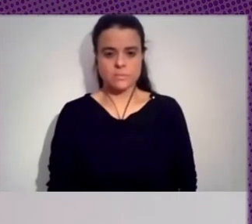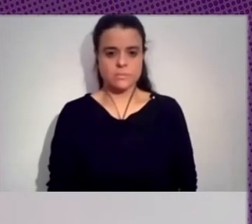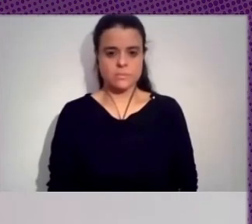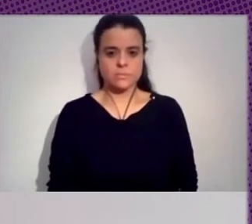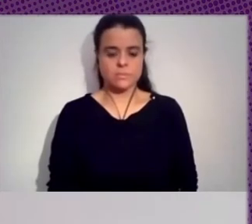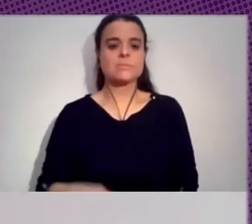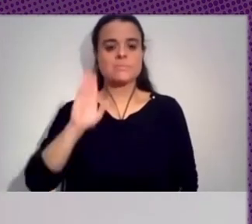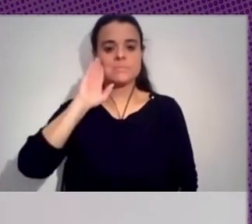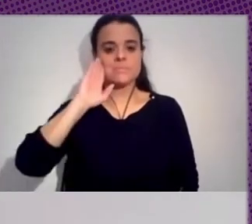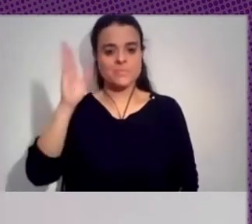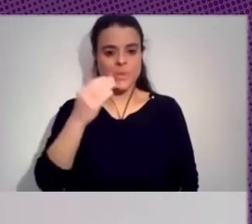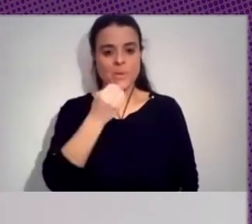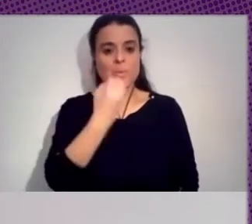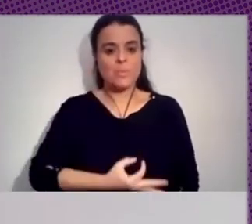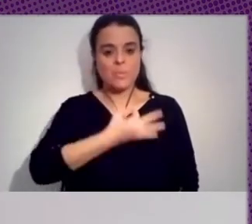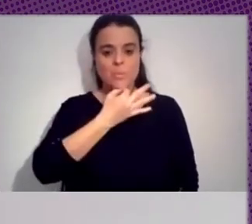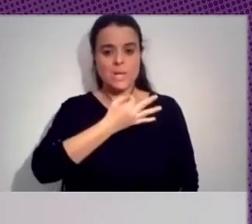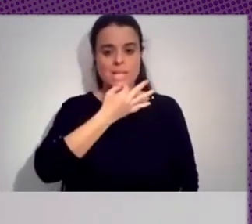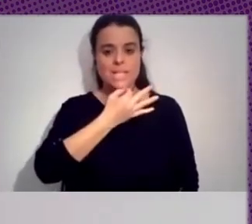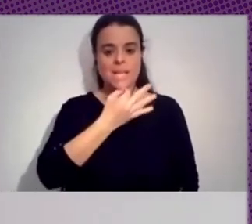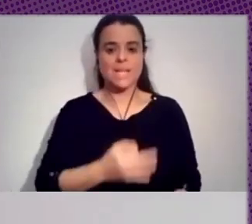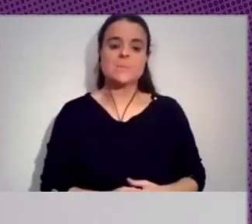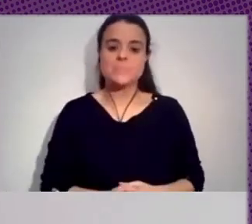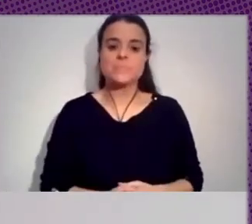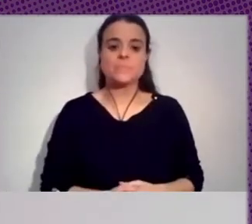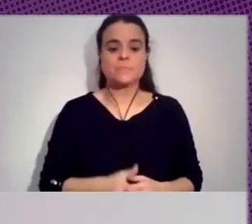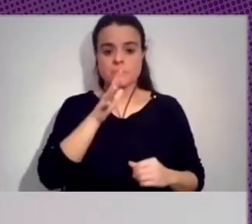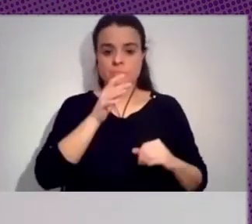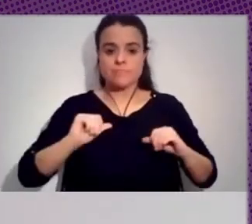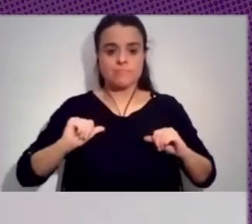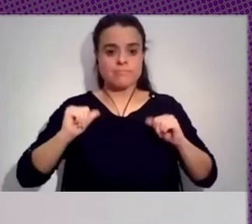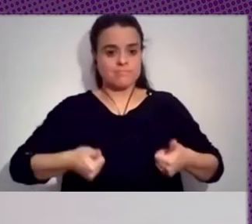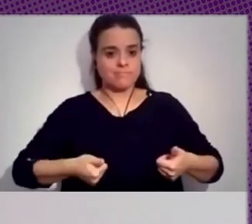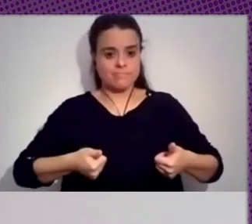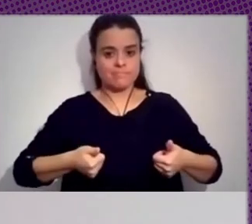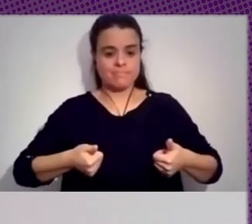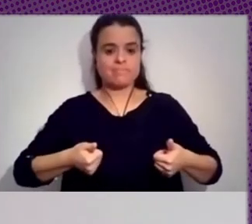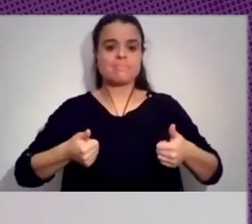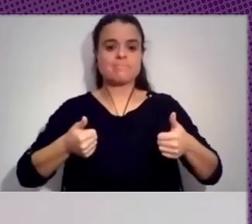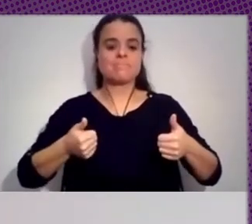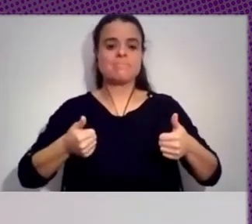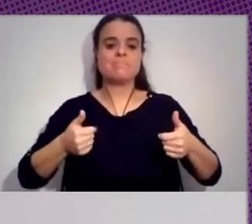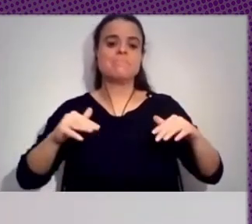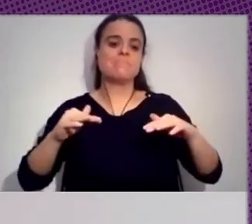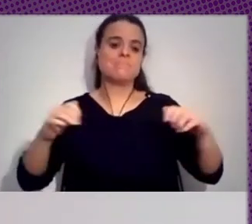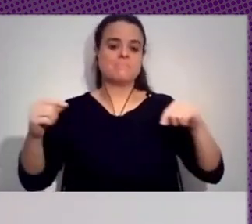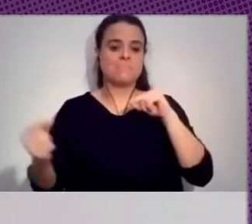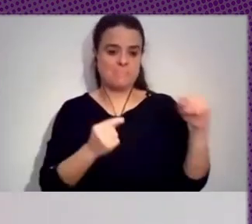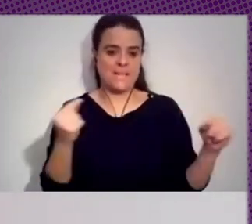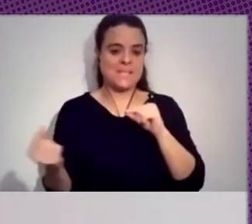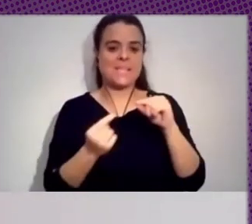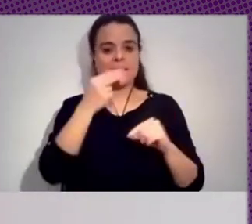Hola, buenas tardes. Bueno, pues vamos a empezar con esta mesa tan interesante,